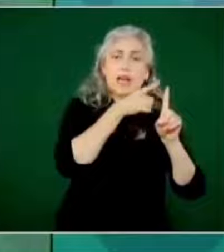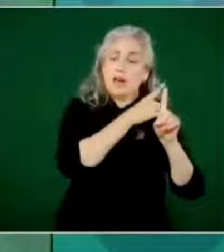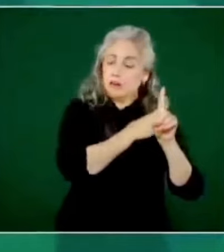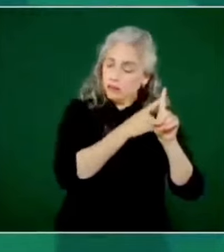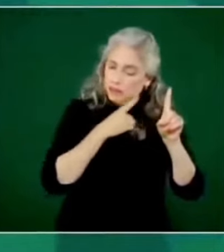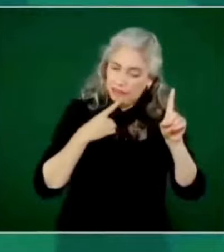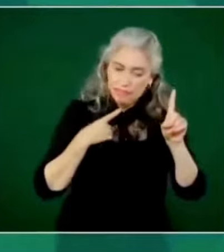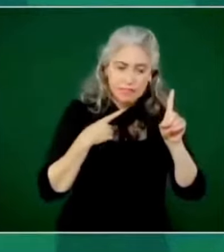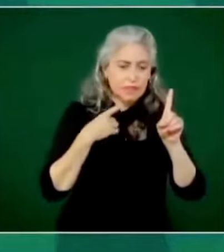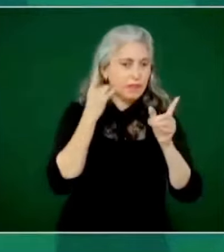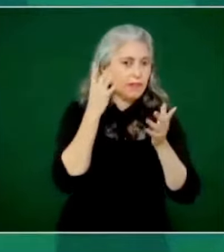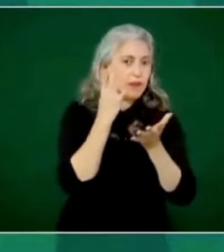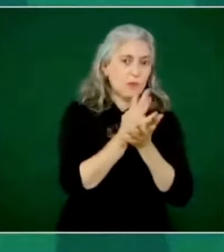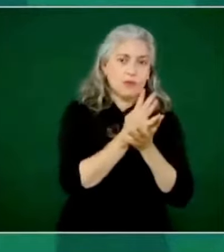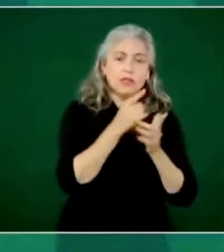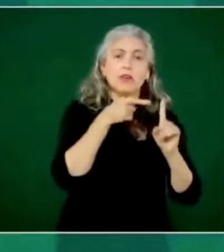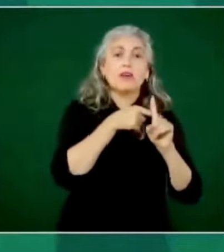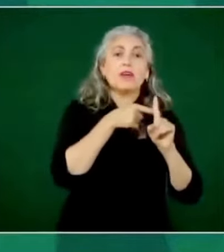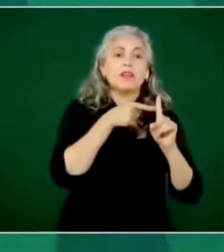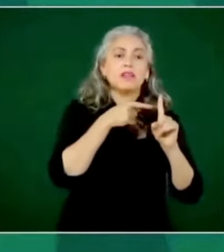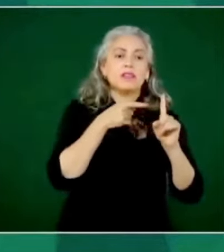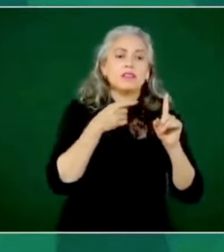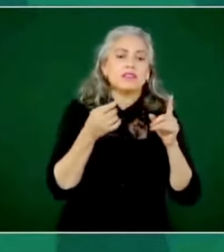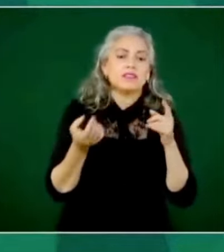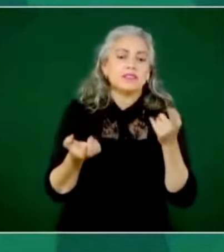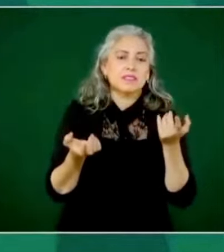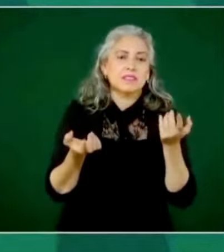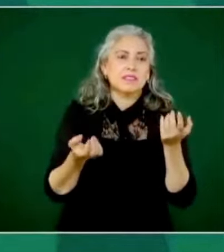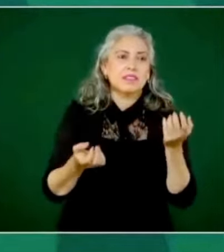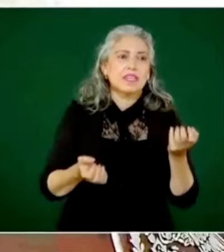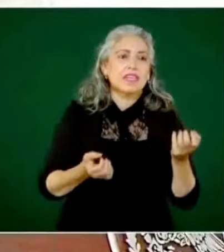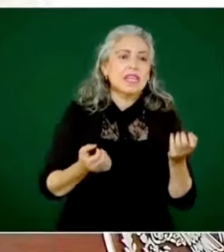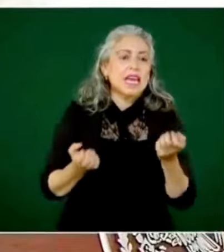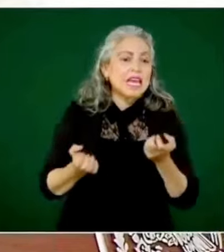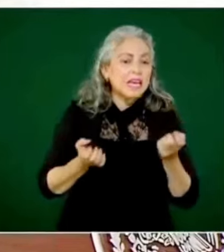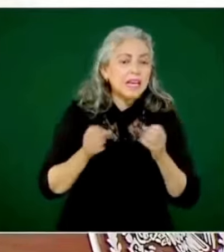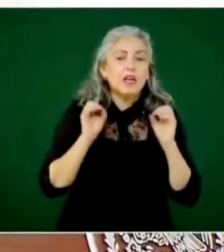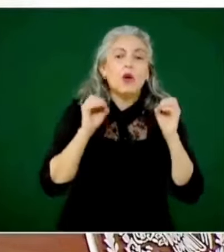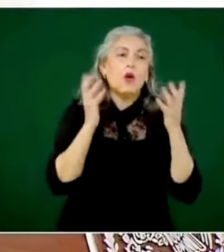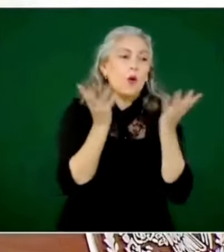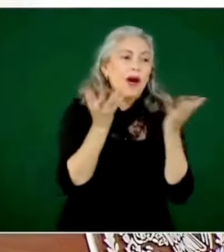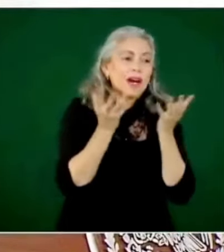al ejercicio de su sagrado ministerio,